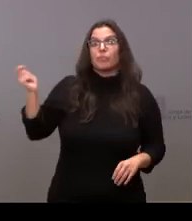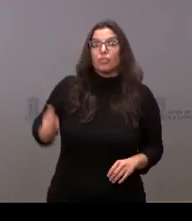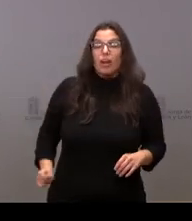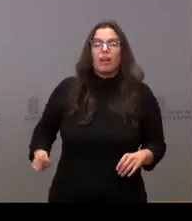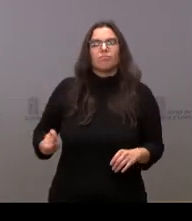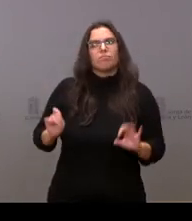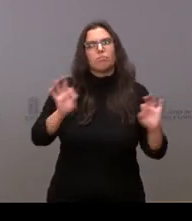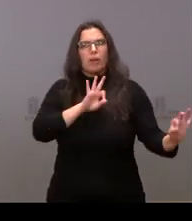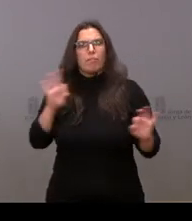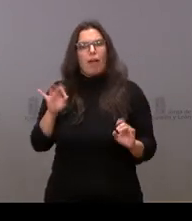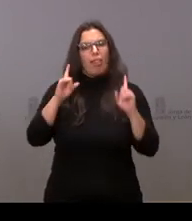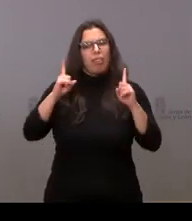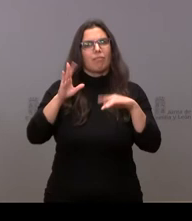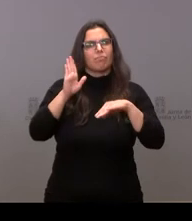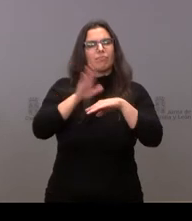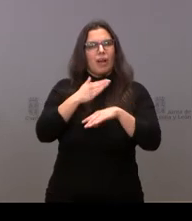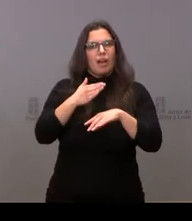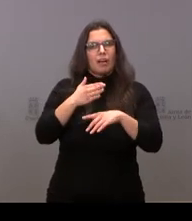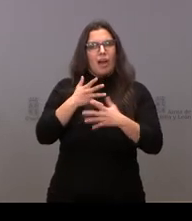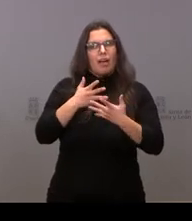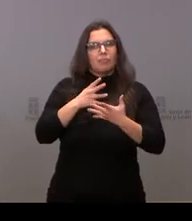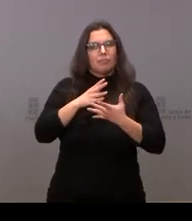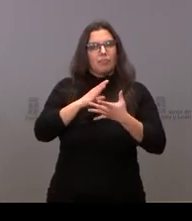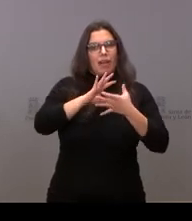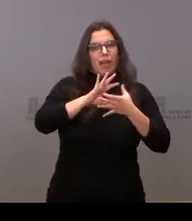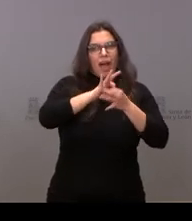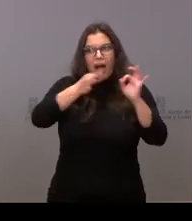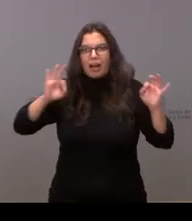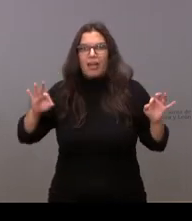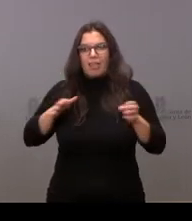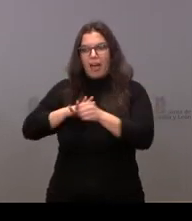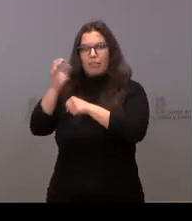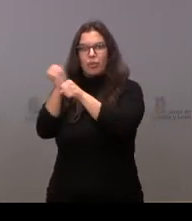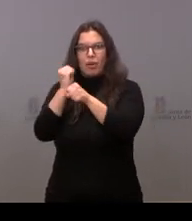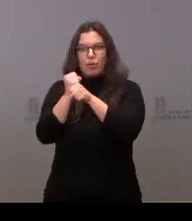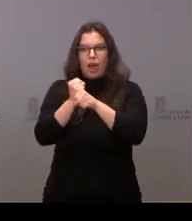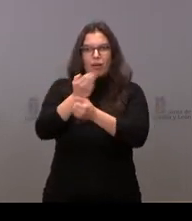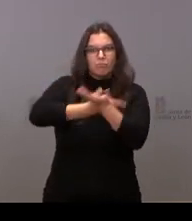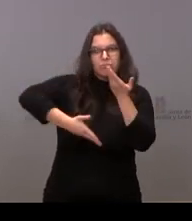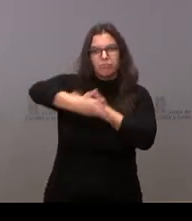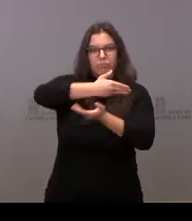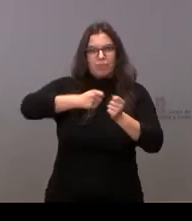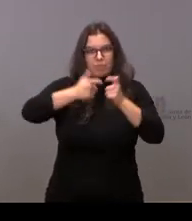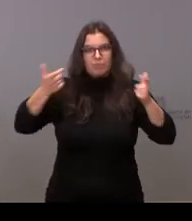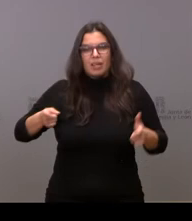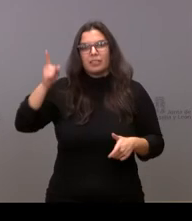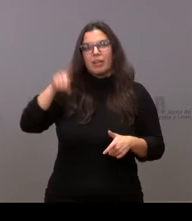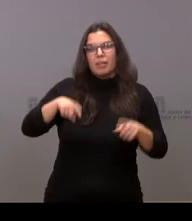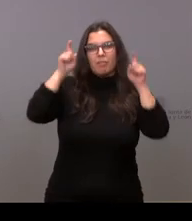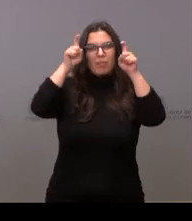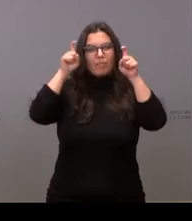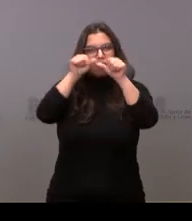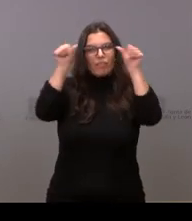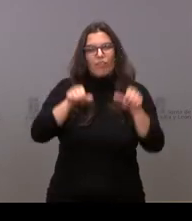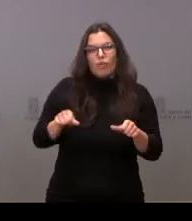preparada para ampliar alianzas con el mundo del trabajo, para desarrollar pedagogías innovadoras